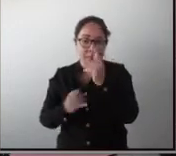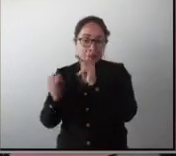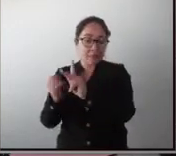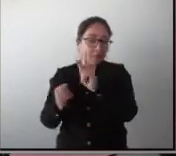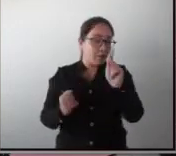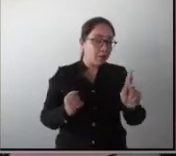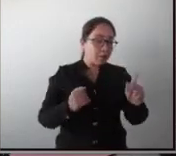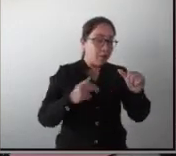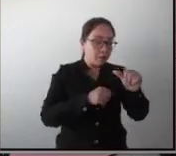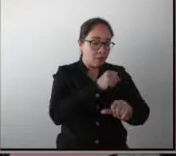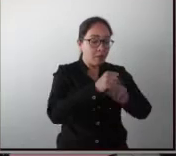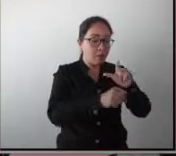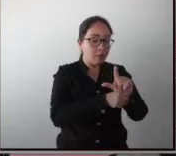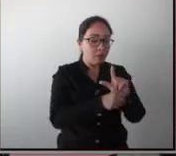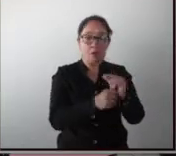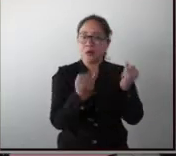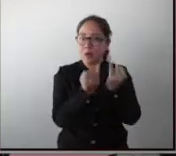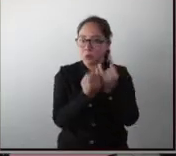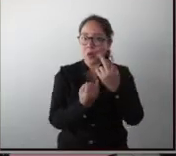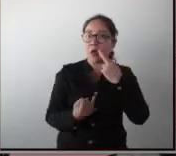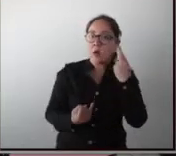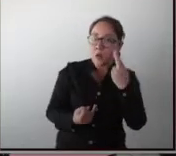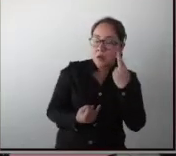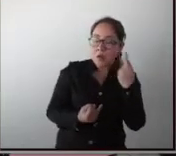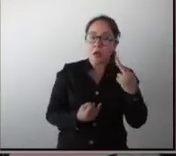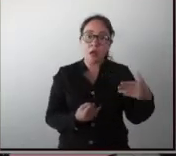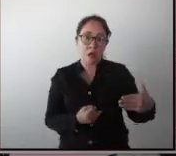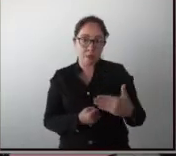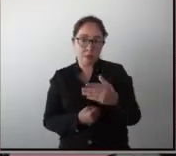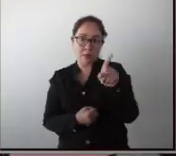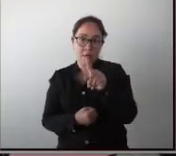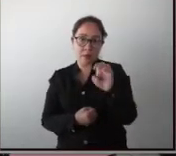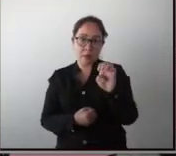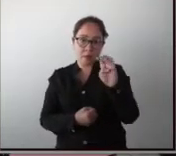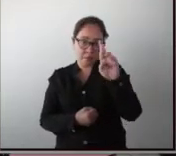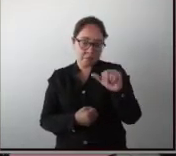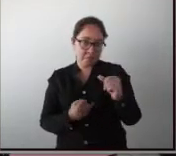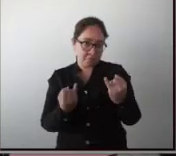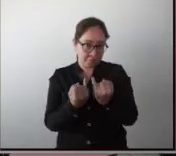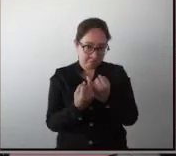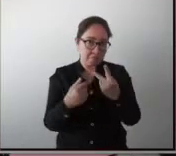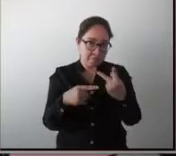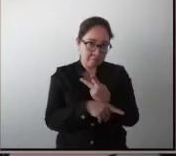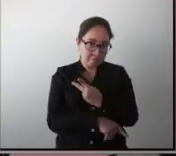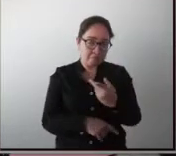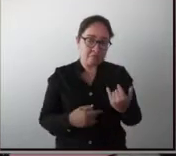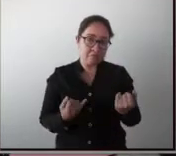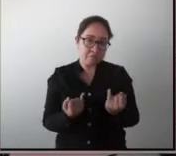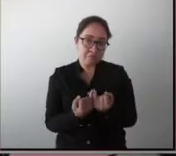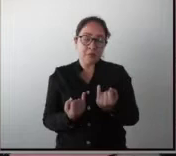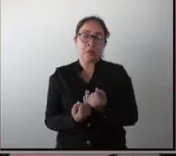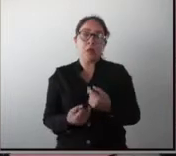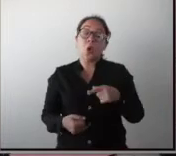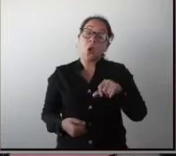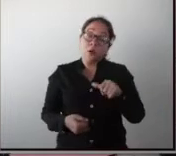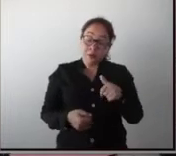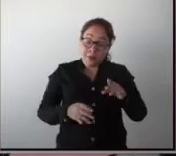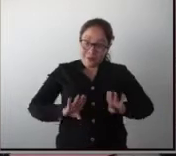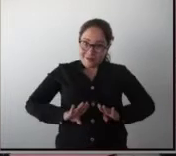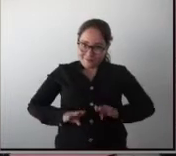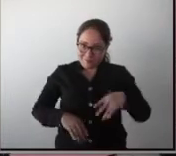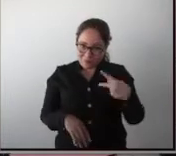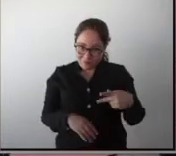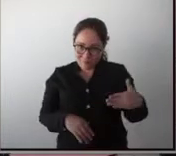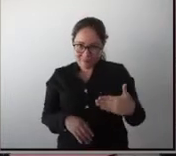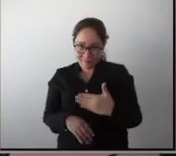y funciona tanto en la rata como en el pez hebra. Otra característica que tiene este pez hebra es que cuando se